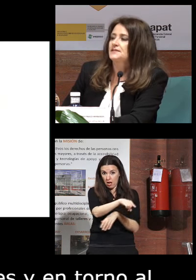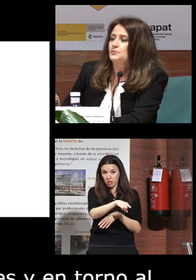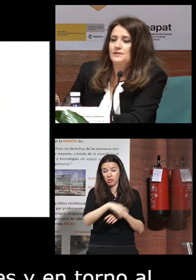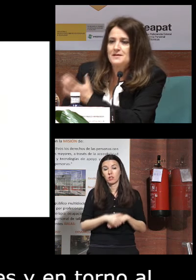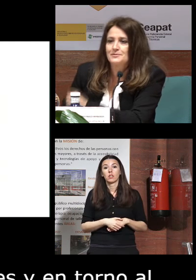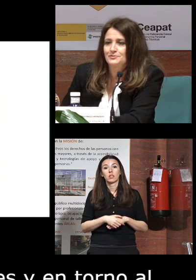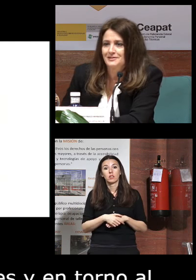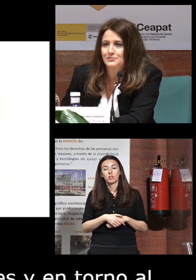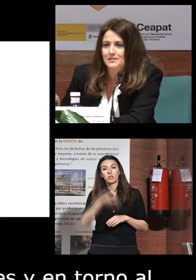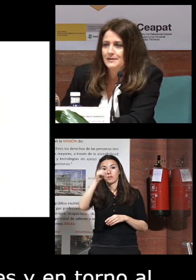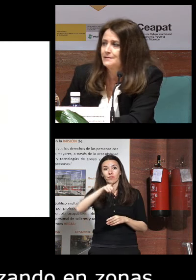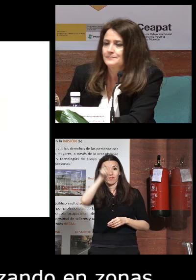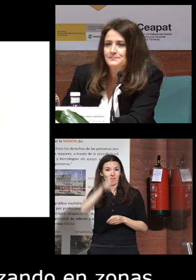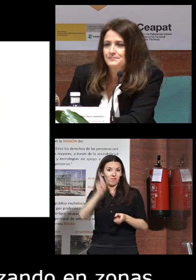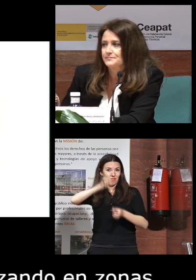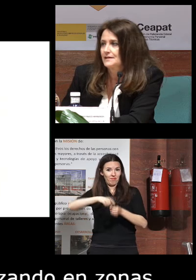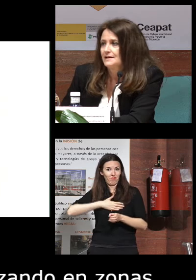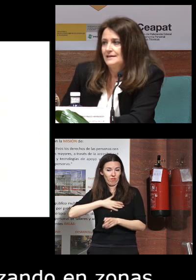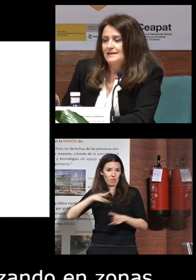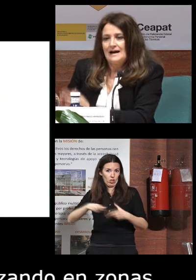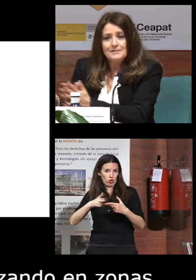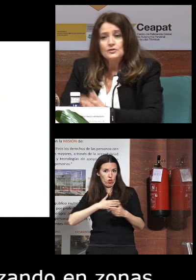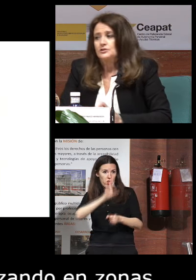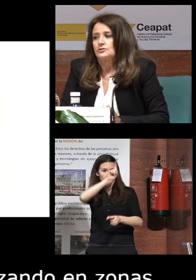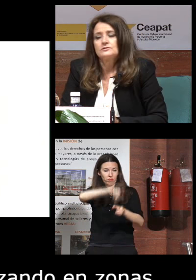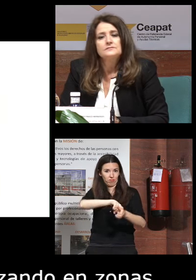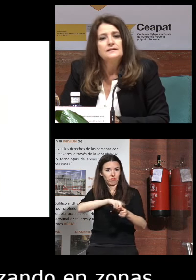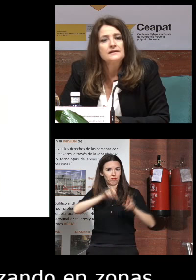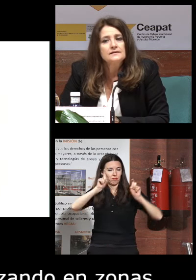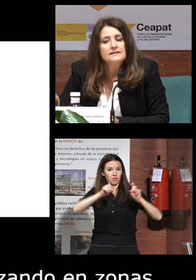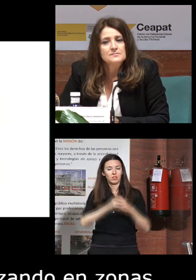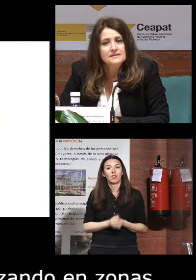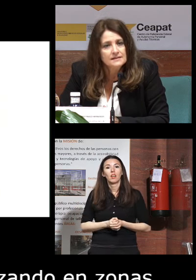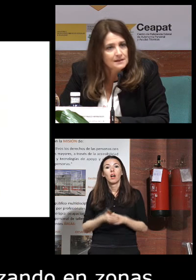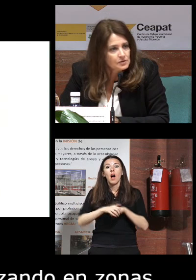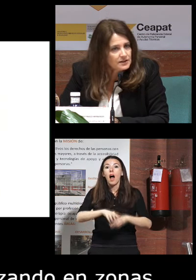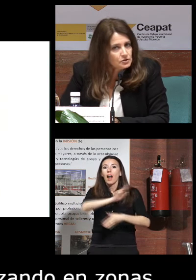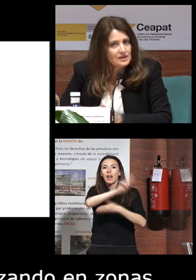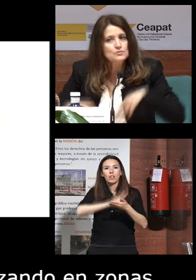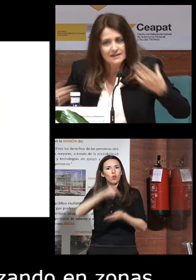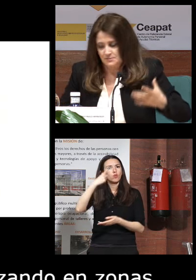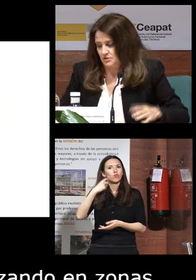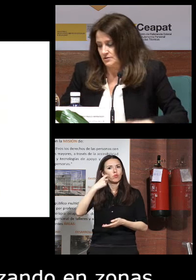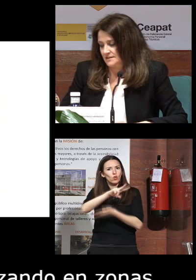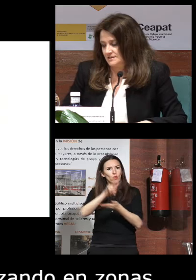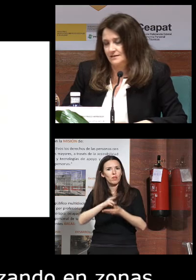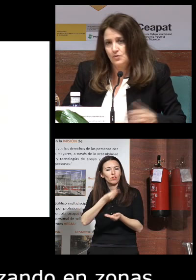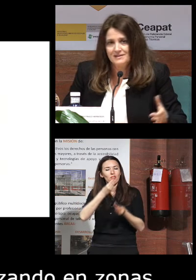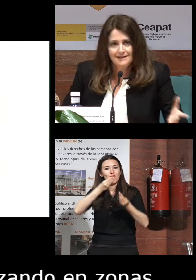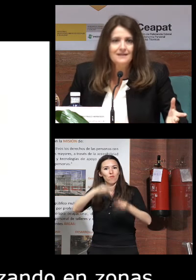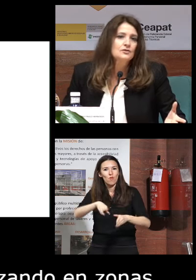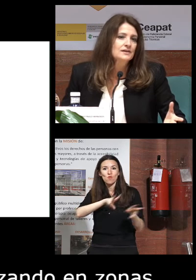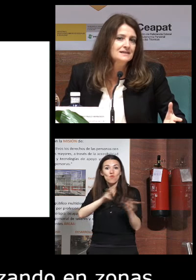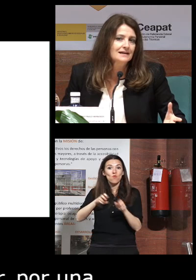y por una miembro de UDP hábito lector transmitir el hábito lector ayudar a las personas de